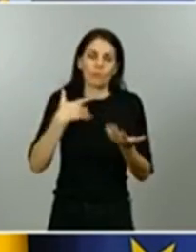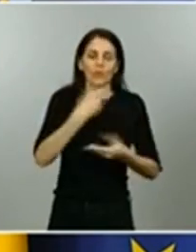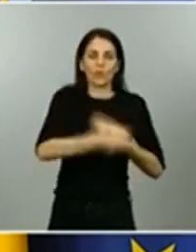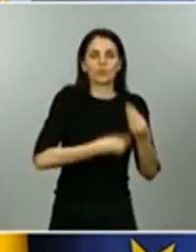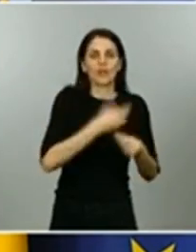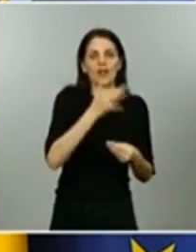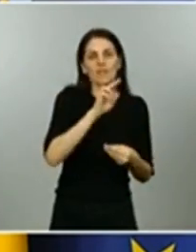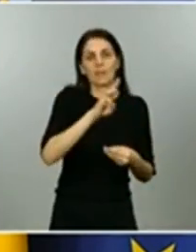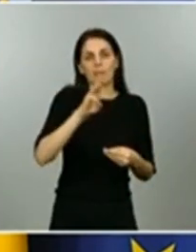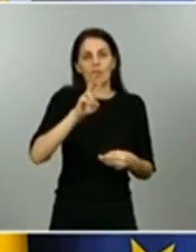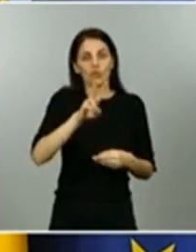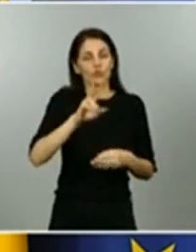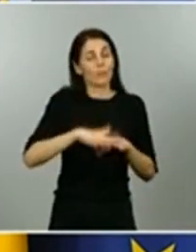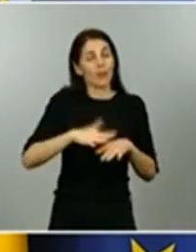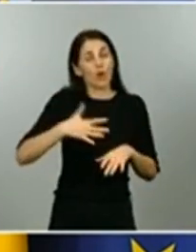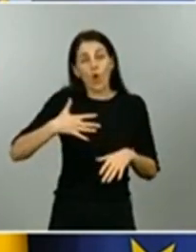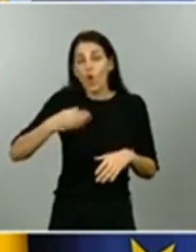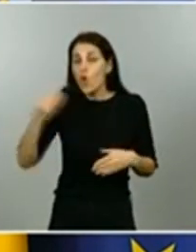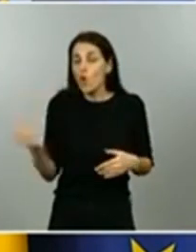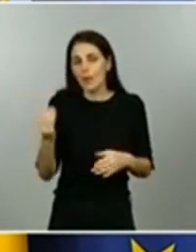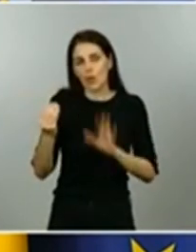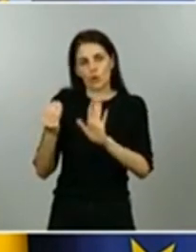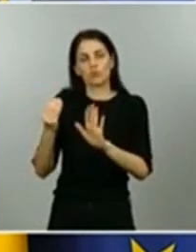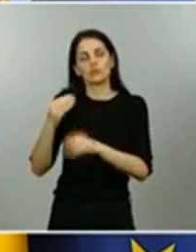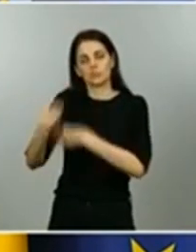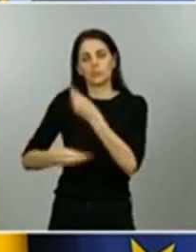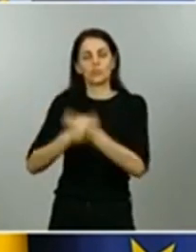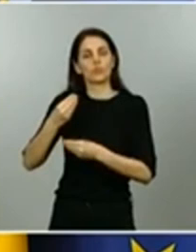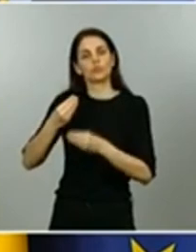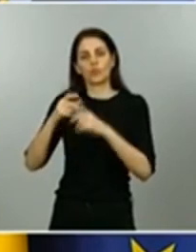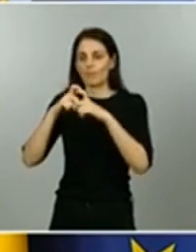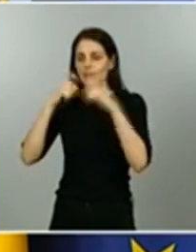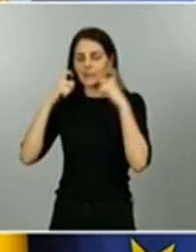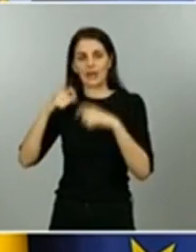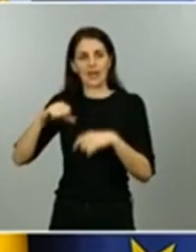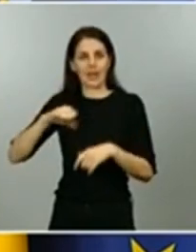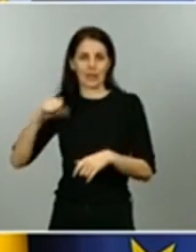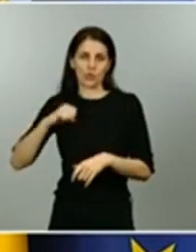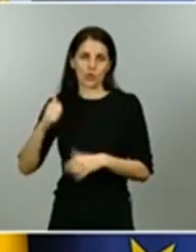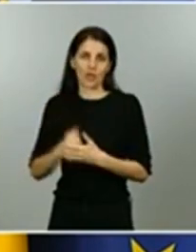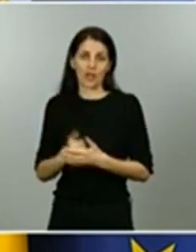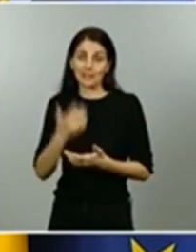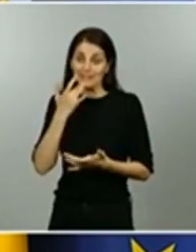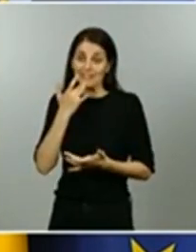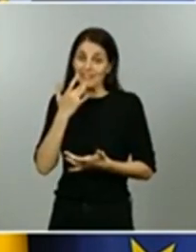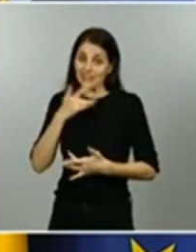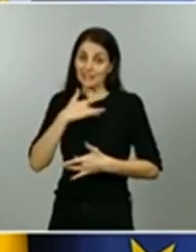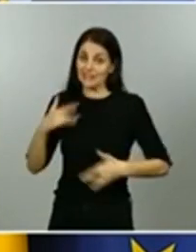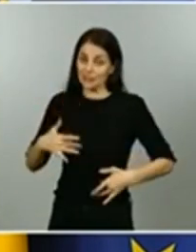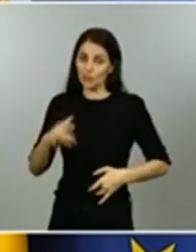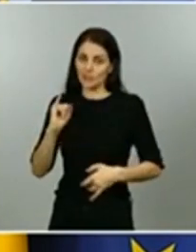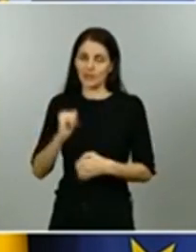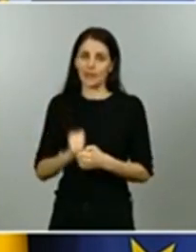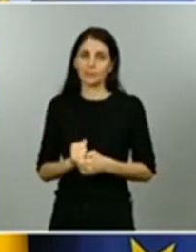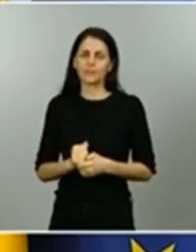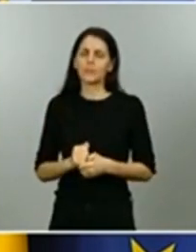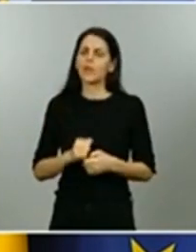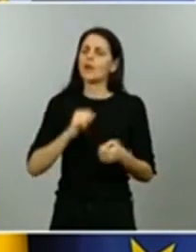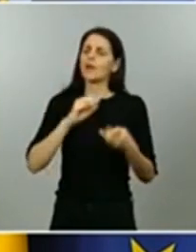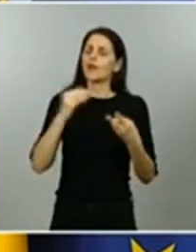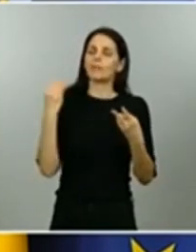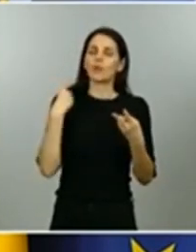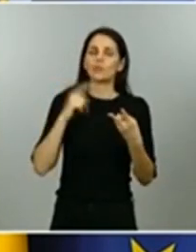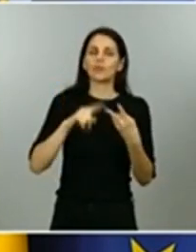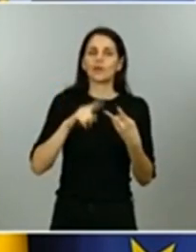FFP2 salvo que esa salvedad yo no tengo nada que decir en cuanto a la doctora Yolanda Fuentes yo